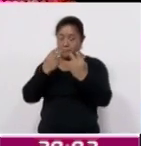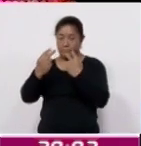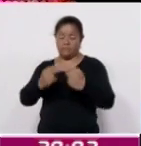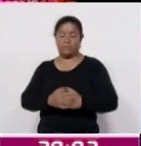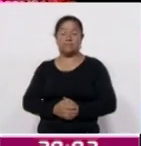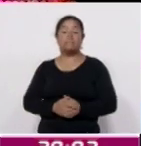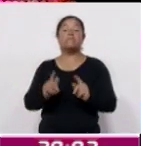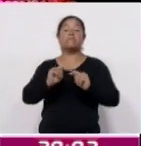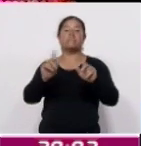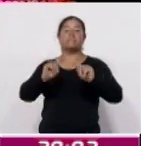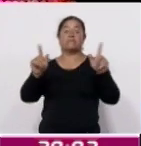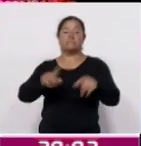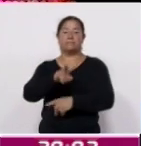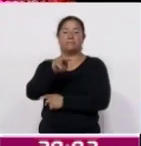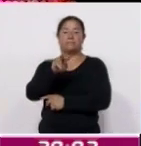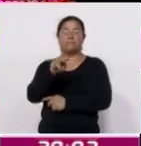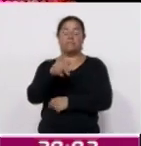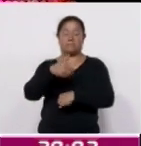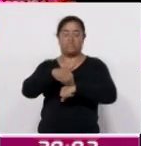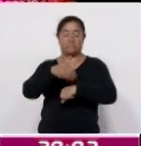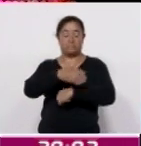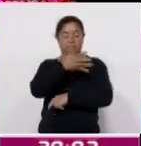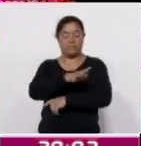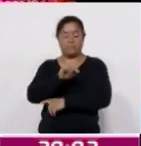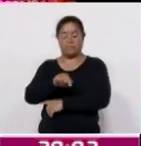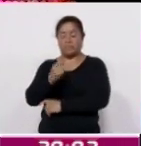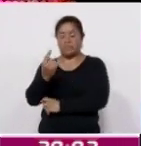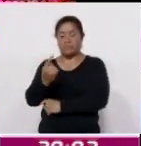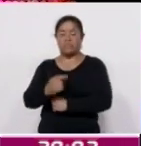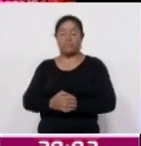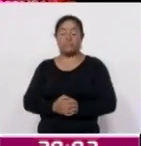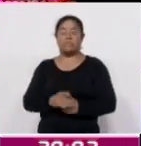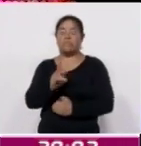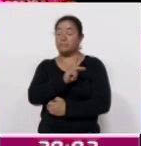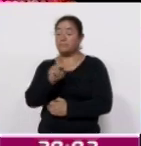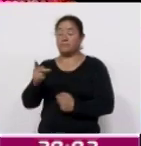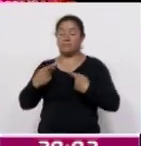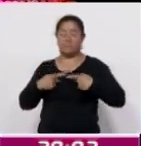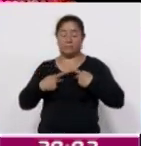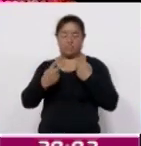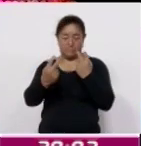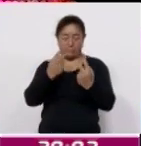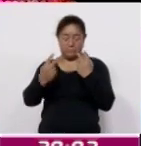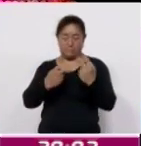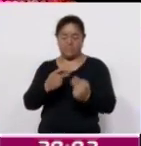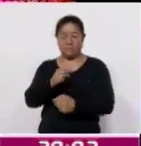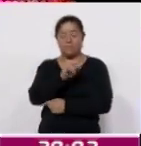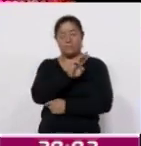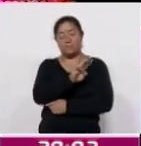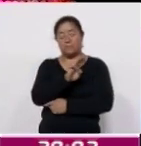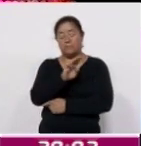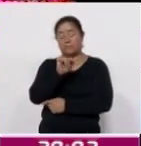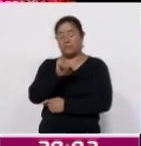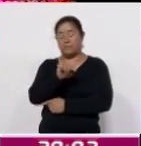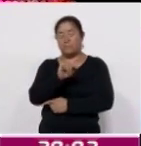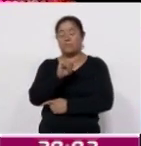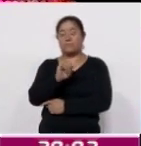de la señal de Tlaxcala Televisión en el canal 10.1 y aquellos que nos ven a través del streaming en www